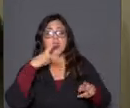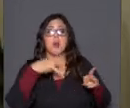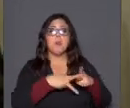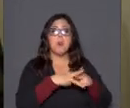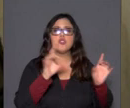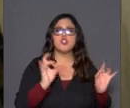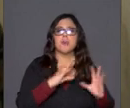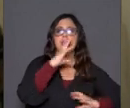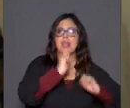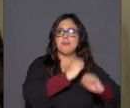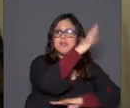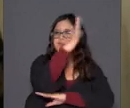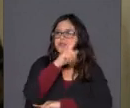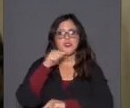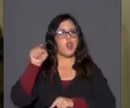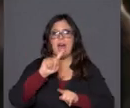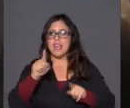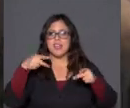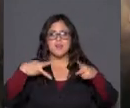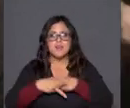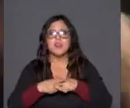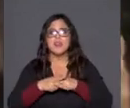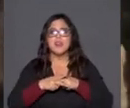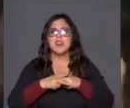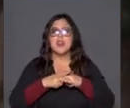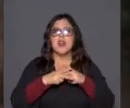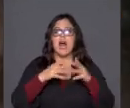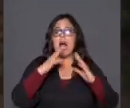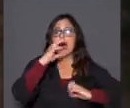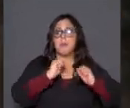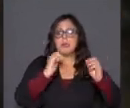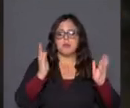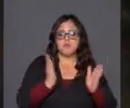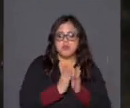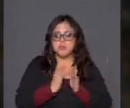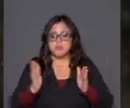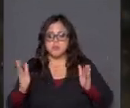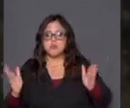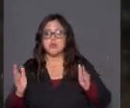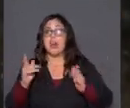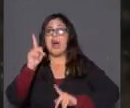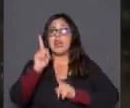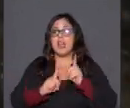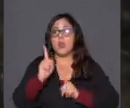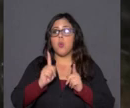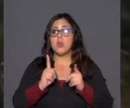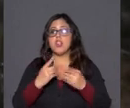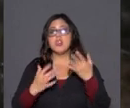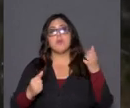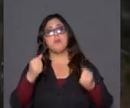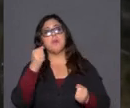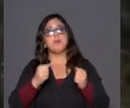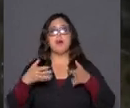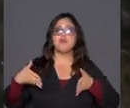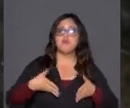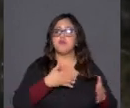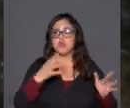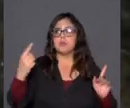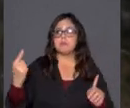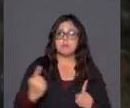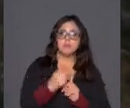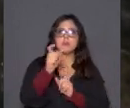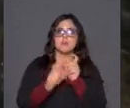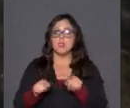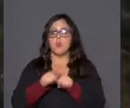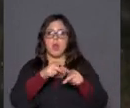forestal, aquí se está saboteando a pequeños y medianos empresarios, a gente que pasa por la ruta y que se encuentra con estas personas quienes atentan